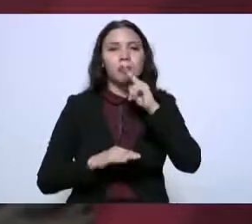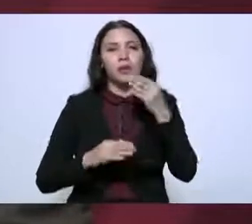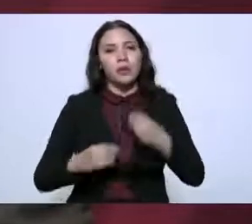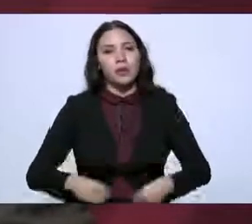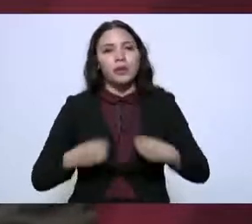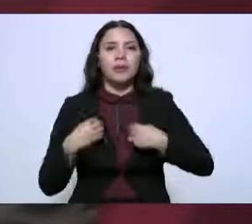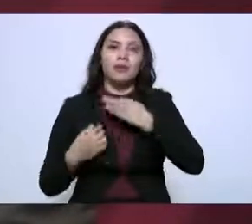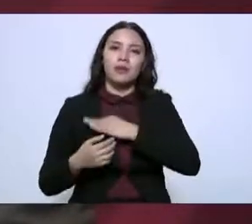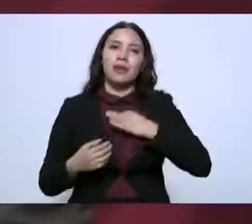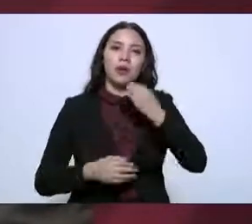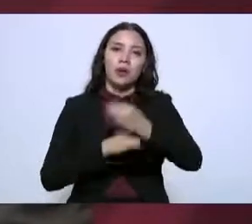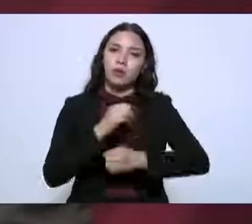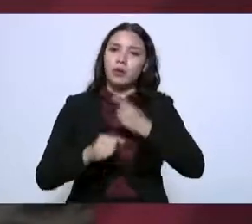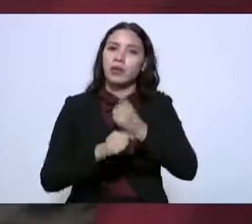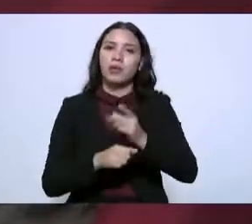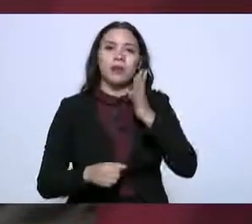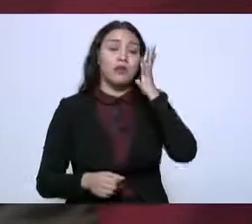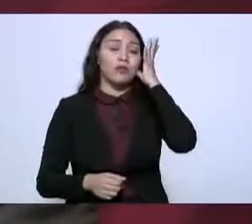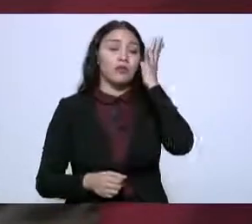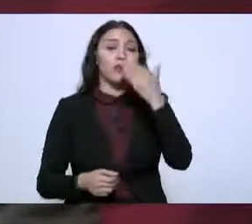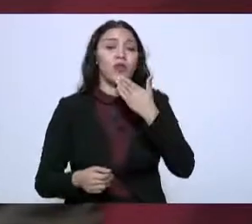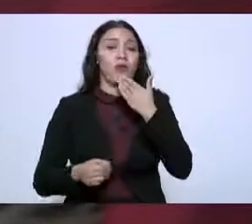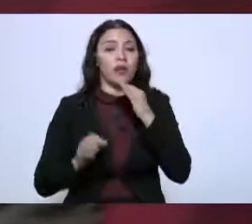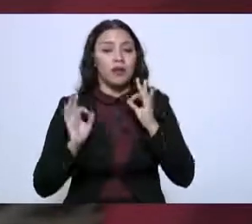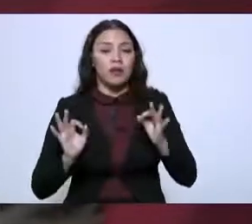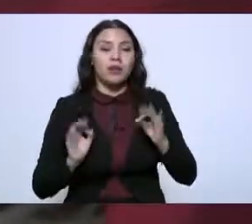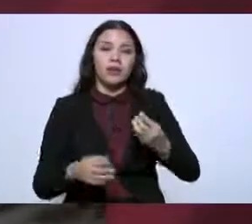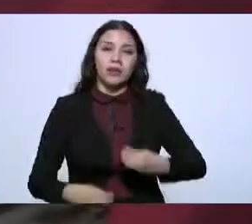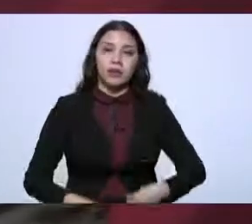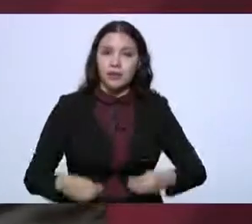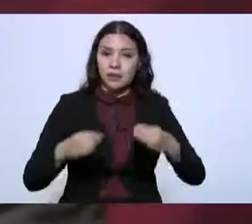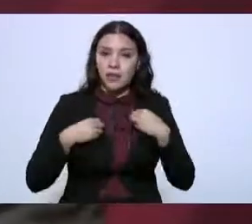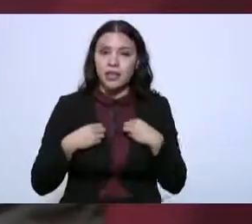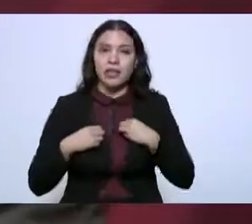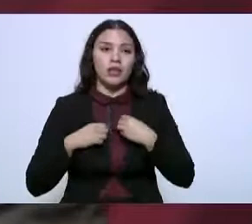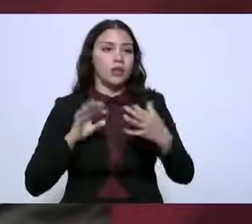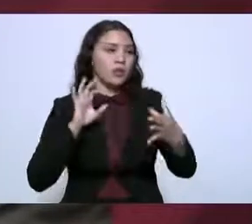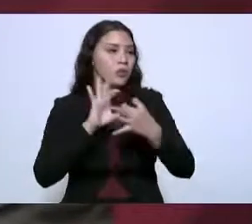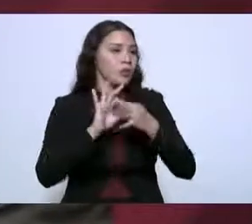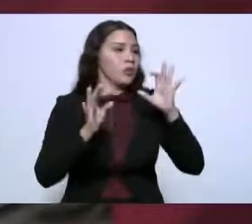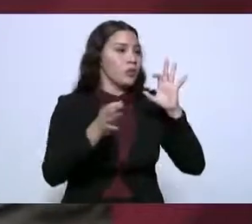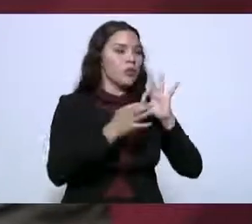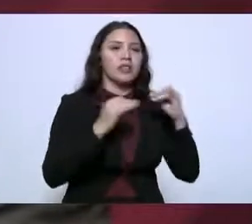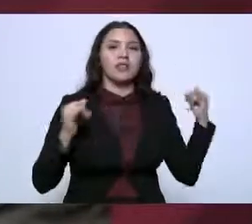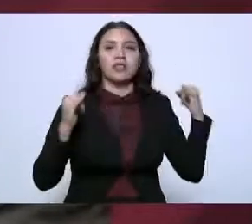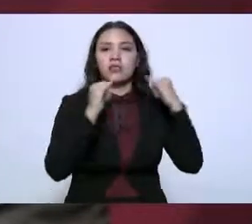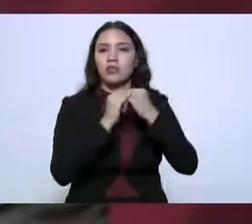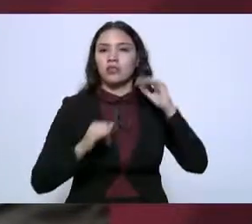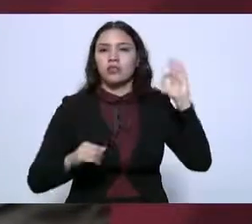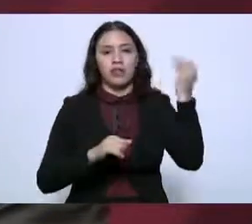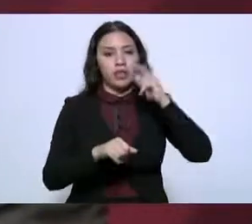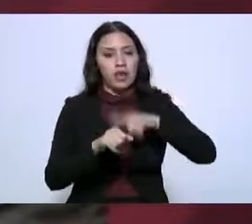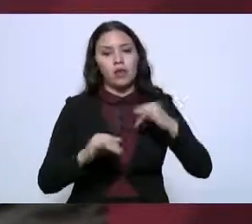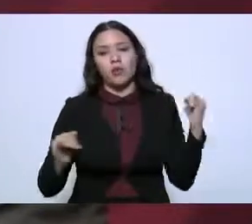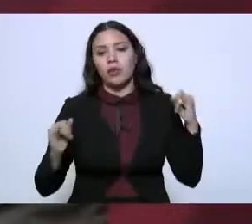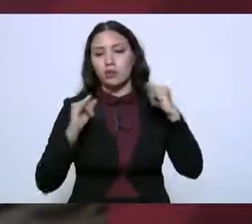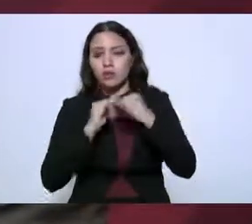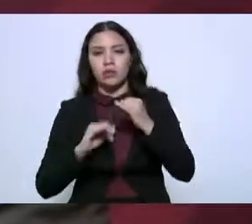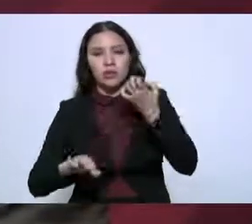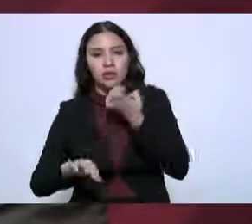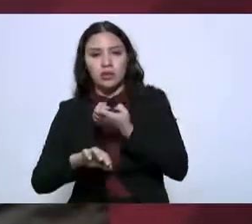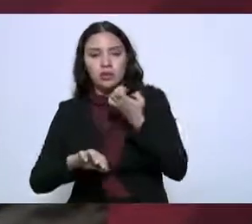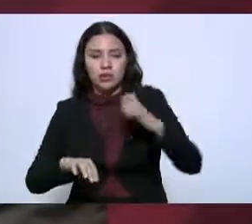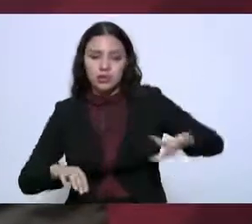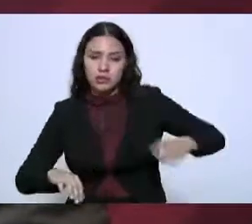felicidad y buena oportunidad y calidad de vida y los lazos de bienestar, donde todas las instituciones del gobierno del Estado estarán